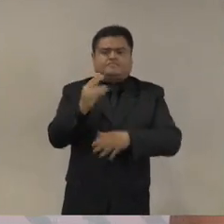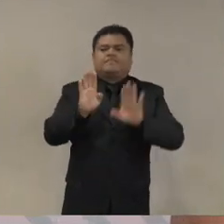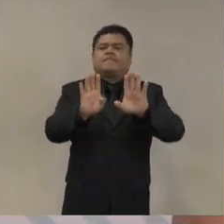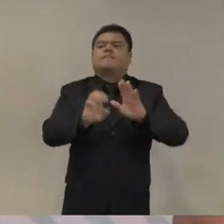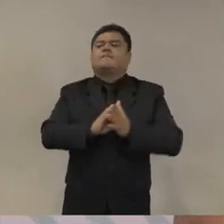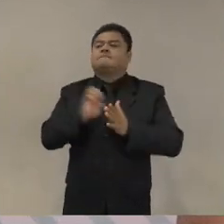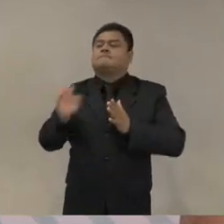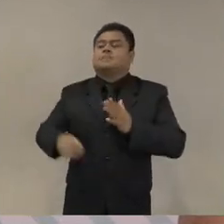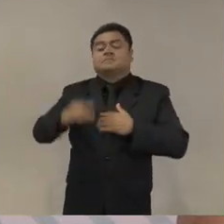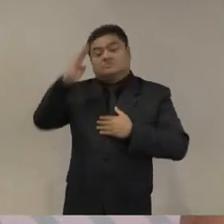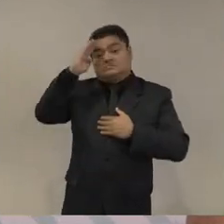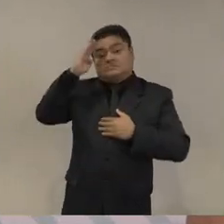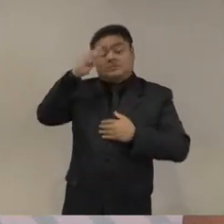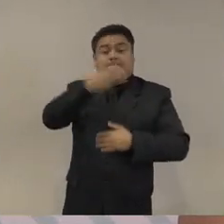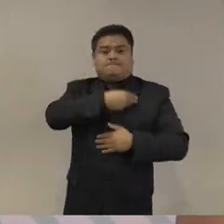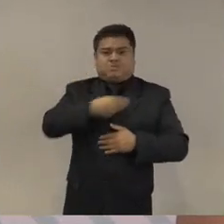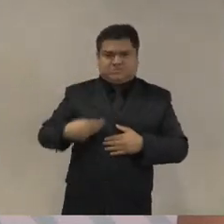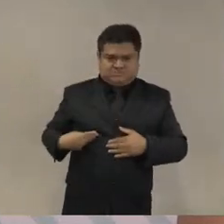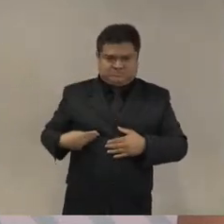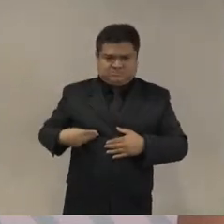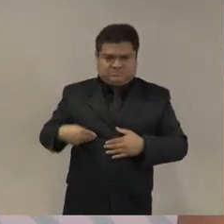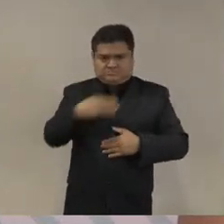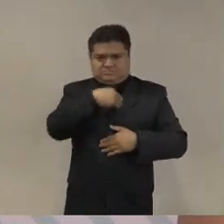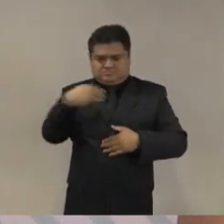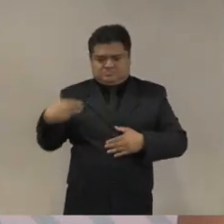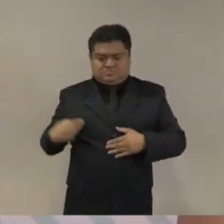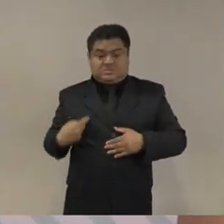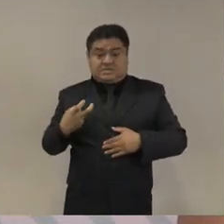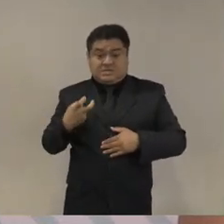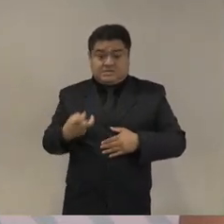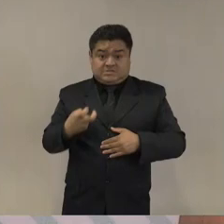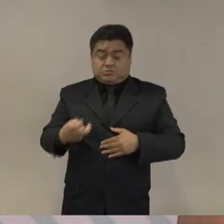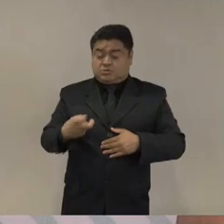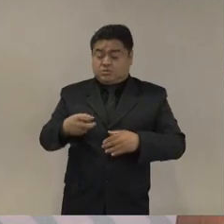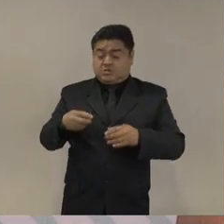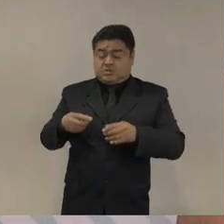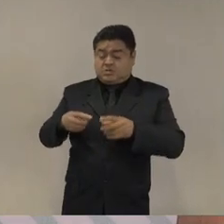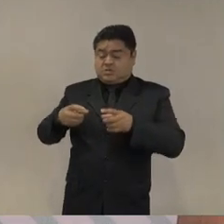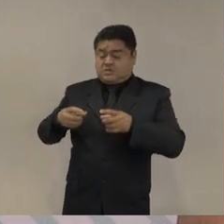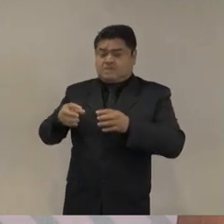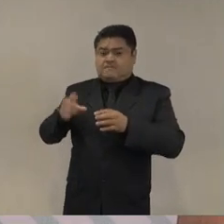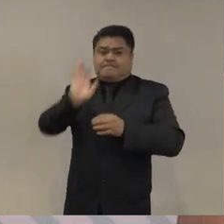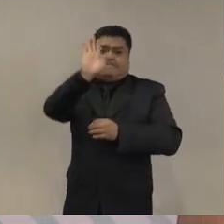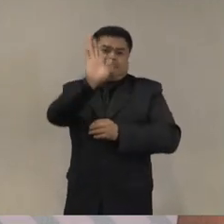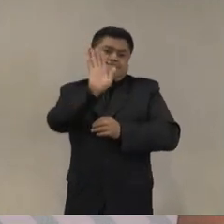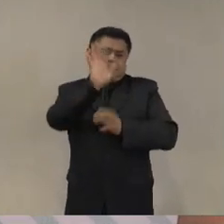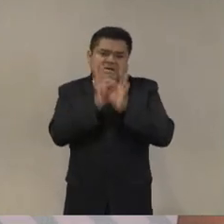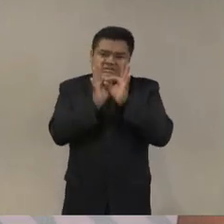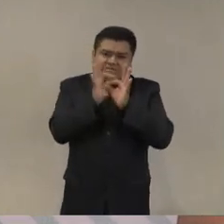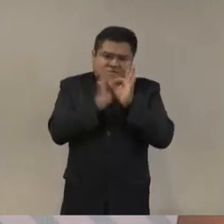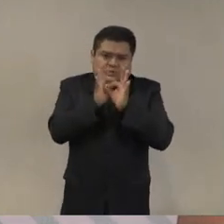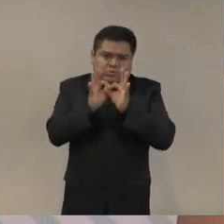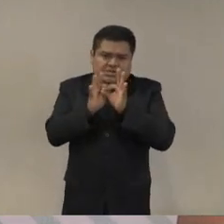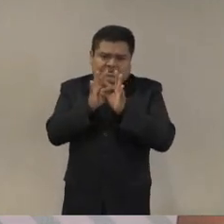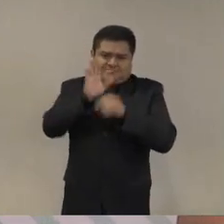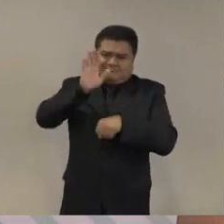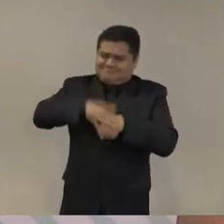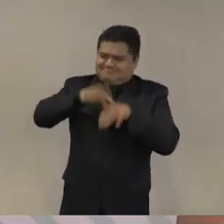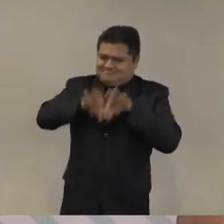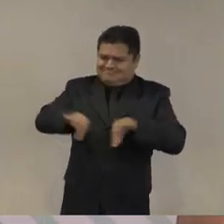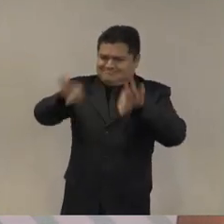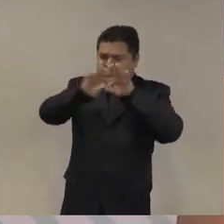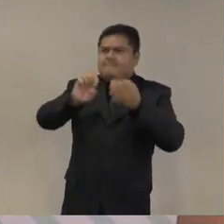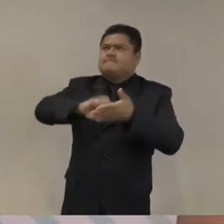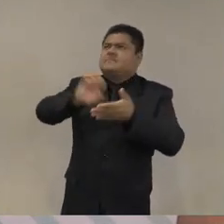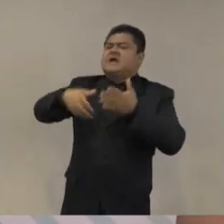hay que pensar por el municipio el municipio en teoría es la base de la república de hecho el municipio fue antes que existía una nueva